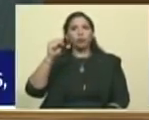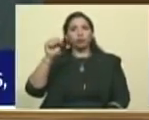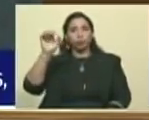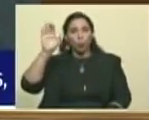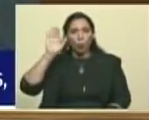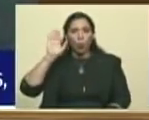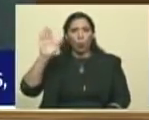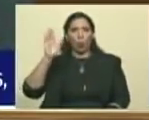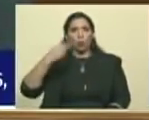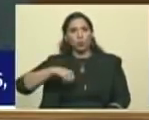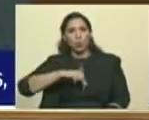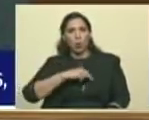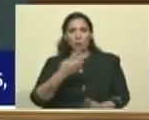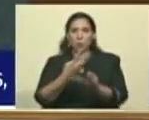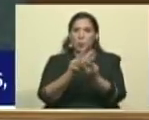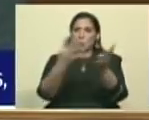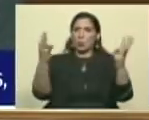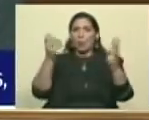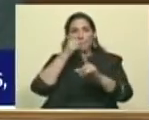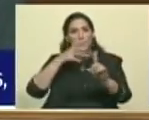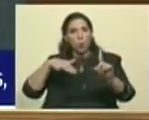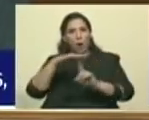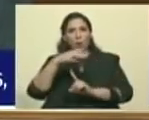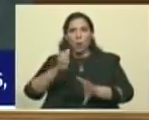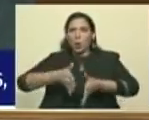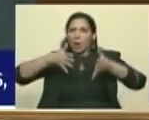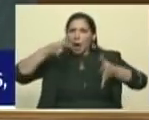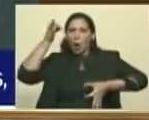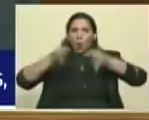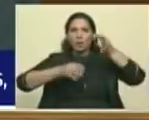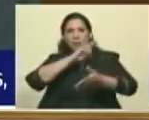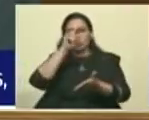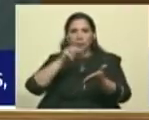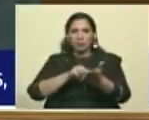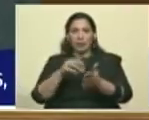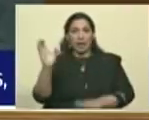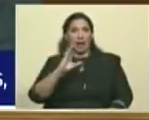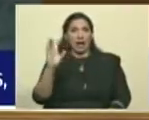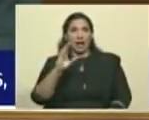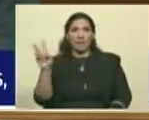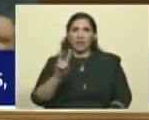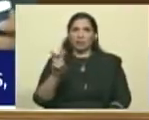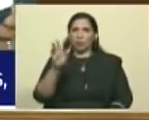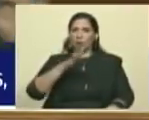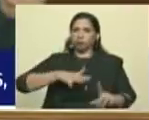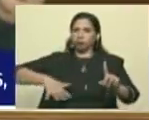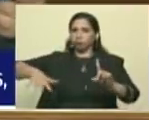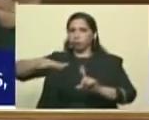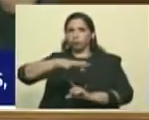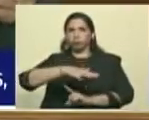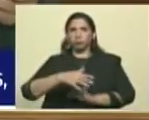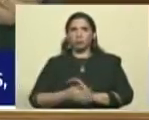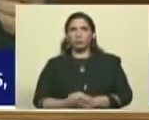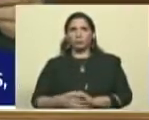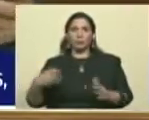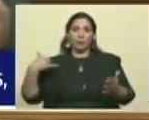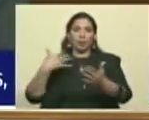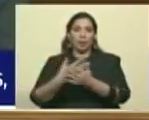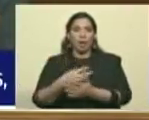en una gran jornada nacional aquí, en Caracas y en toda Venezuela, como el presidente para el periodo 2019